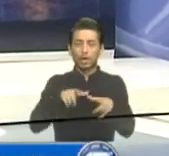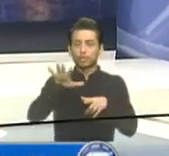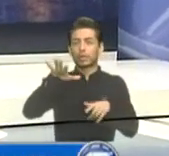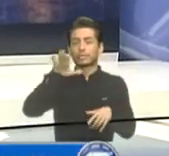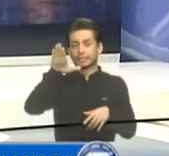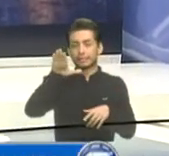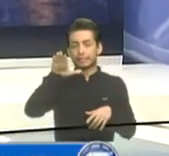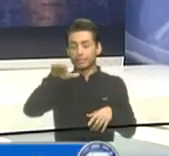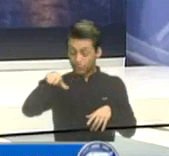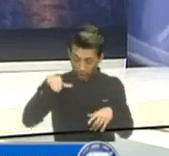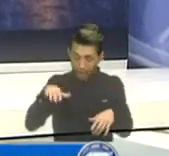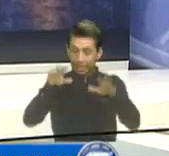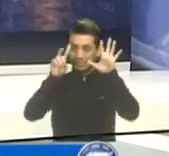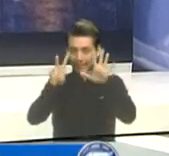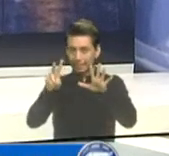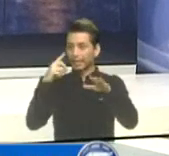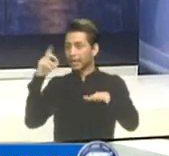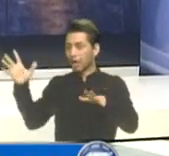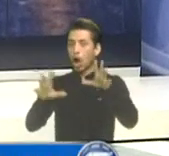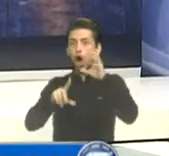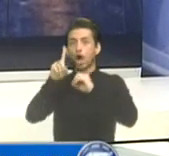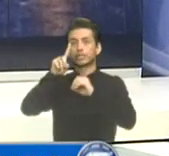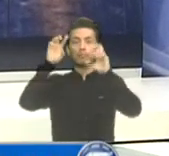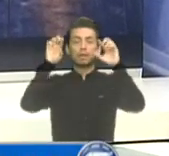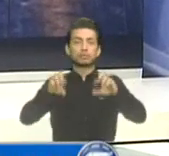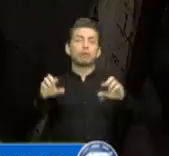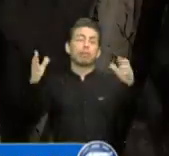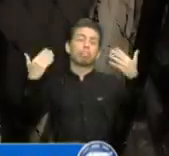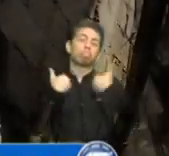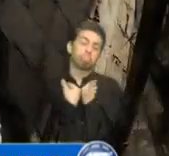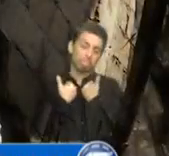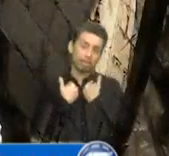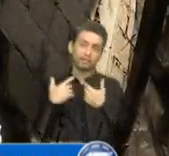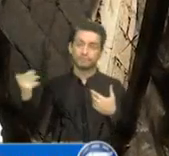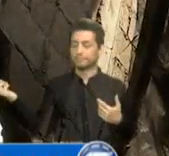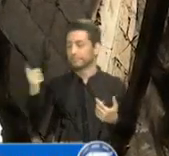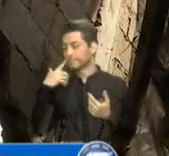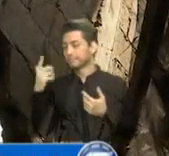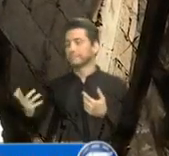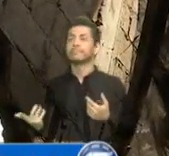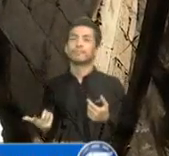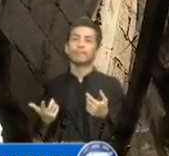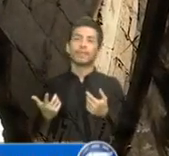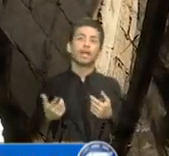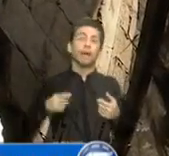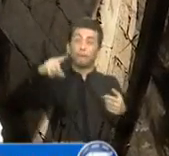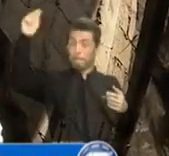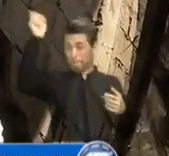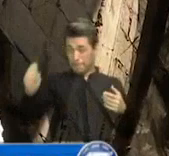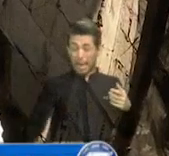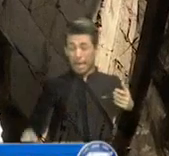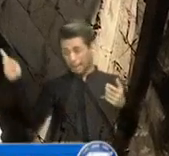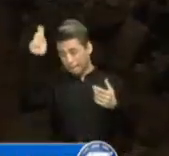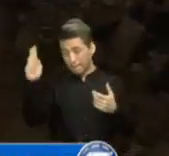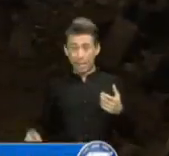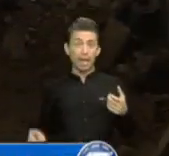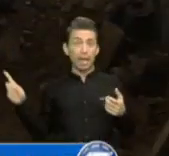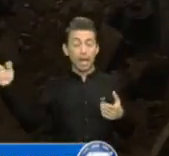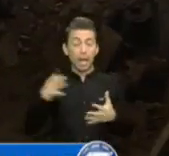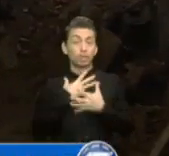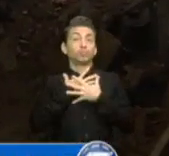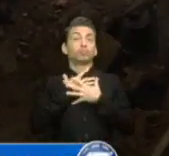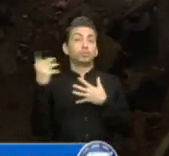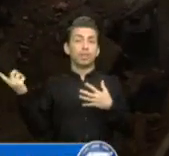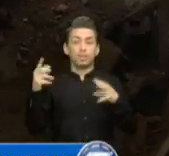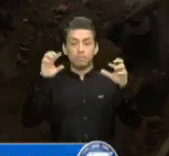Once personas fueron las afectadas. No solo el sonido de los truenos asustó a los vecinos de la colonia Mario Julio